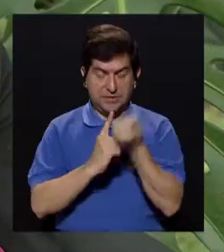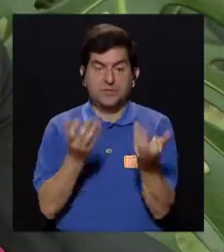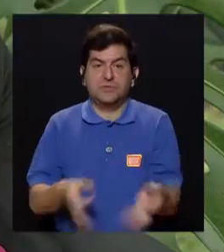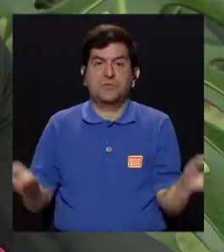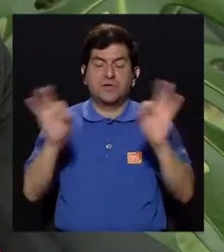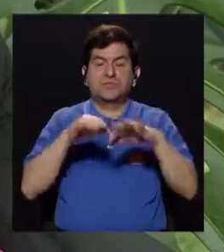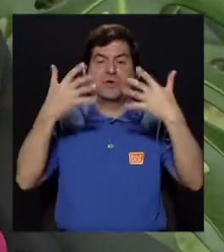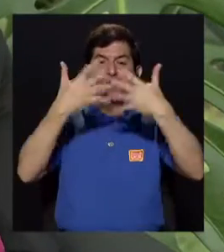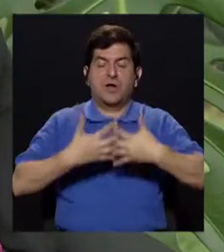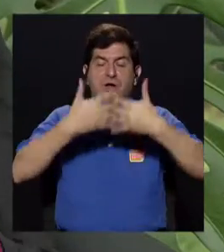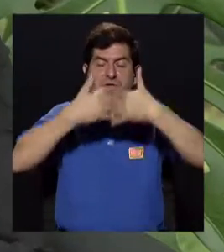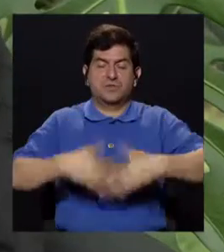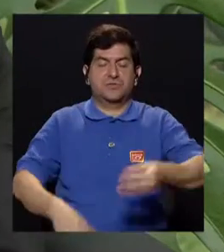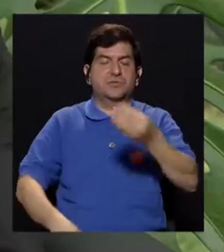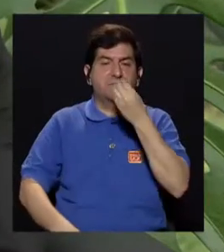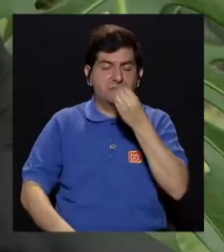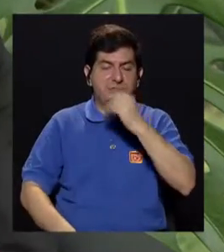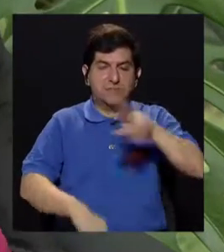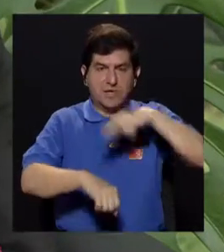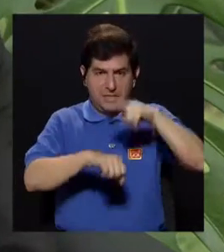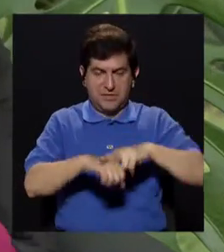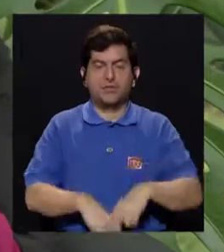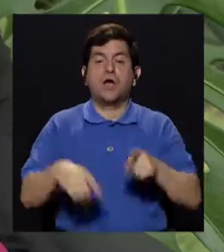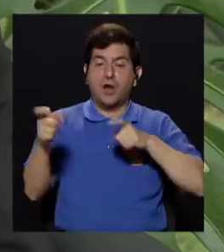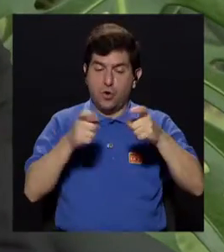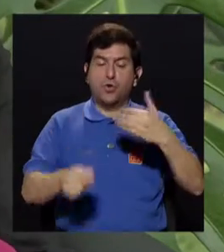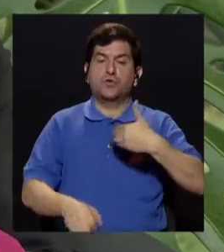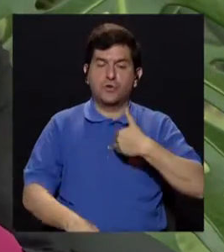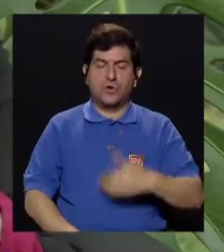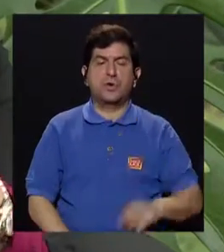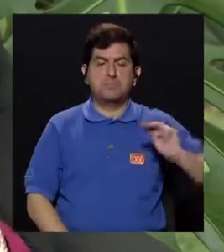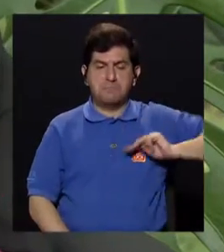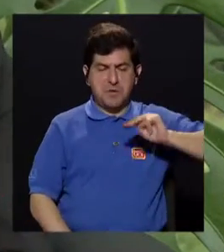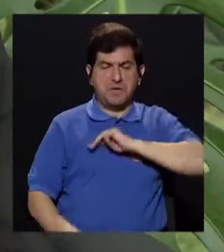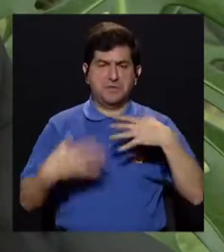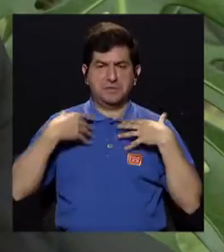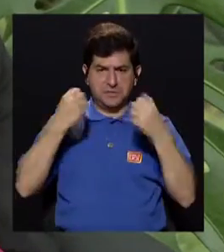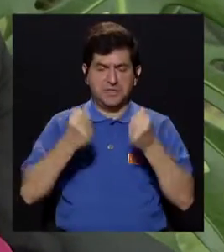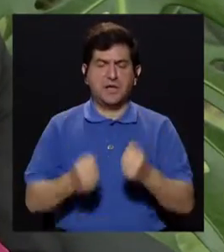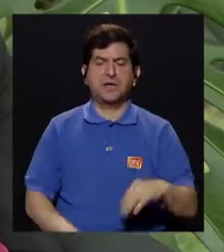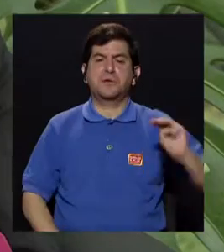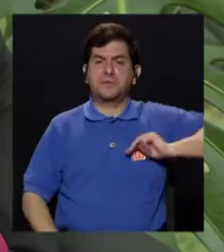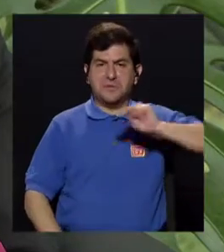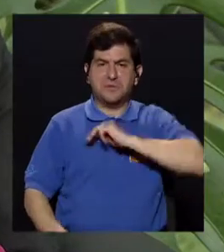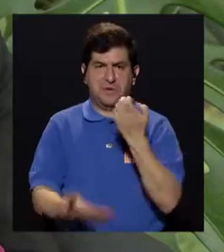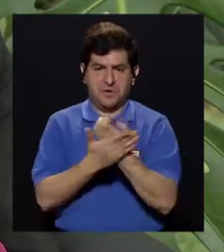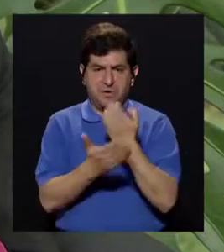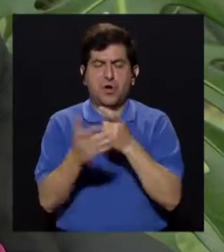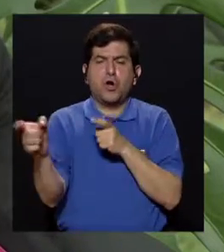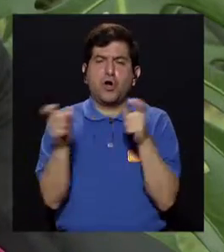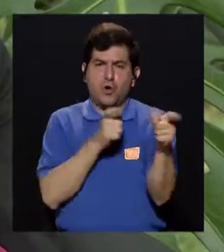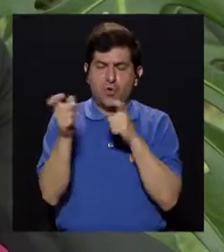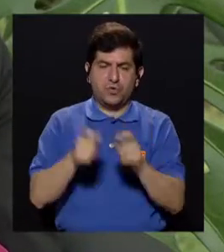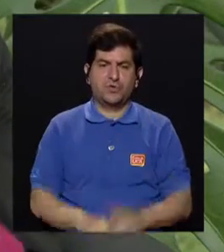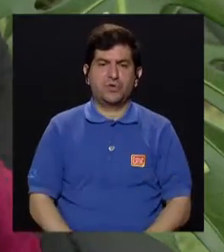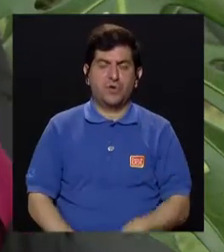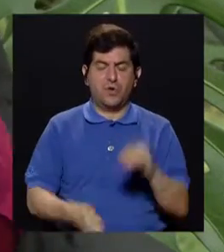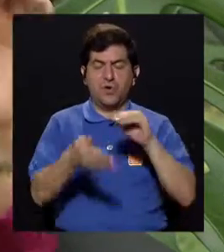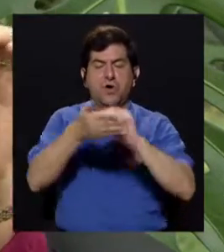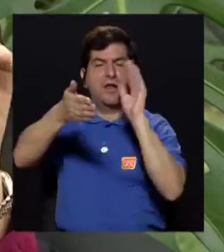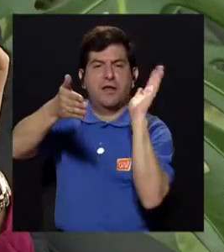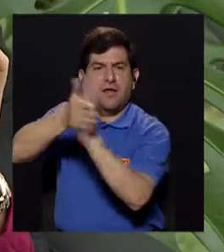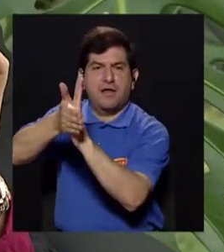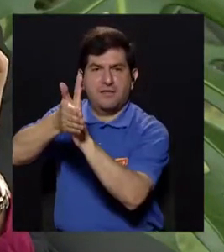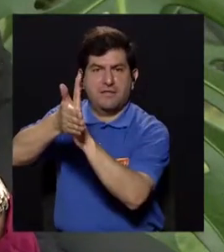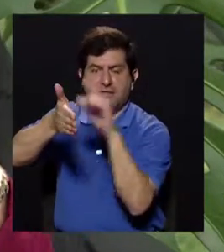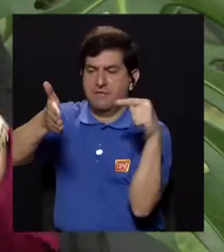nacional y es que existen controles. Los ministerios, el Ministerio de Salud, el Ministerio de Economía tienen controles en cuanto a lo que se